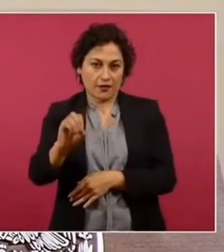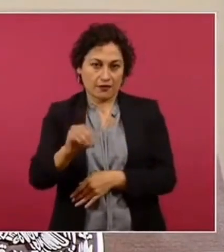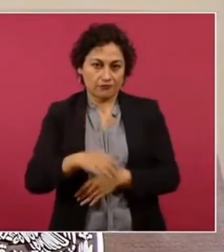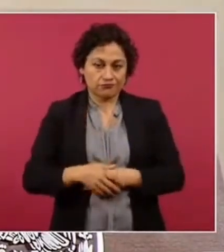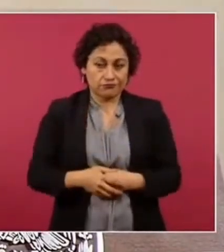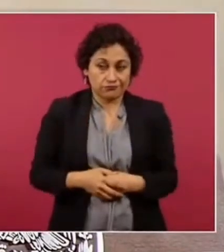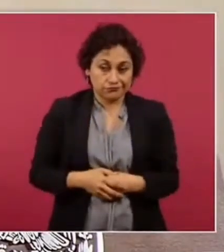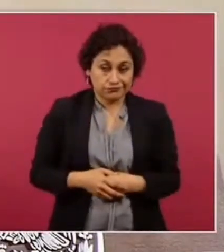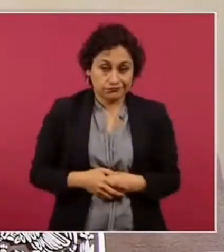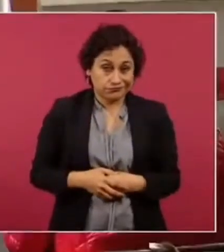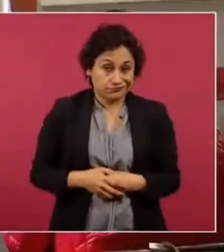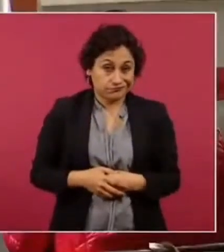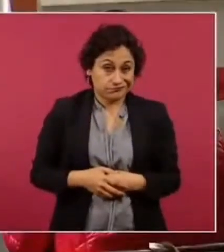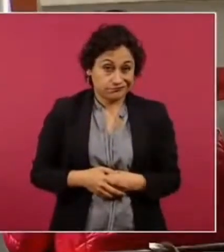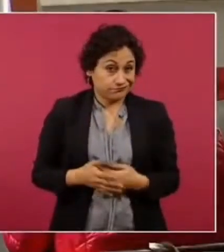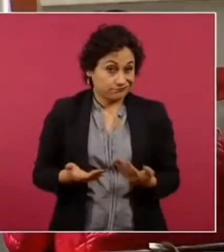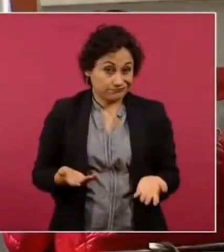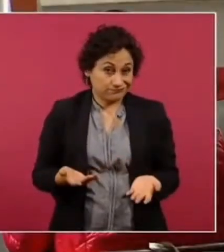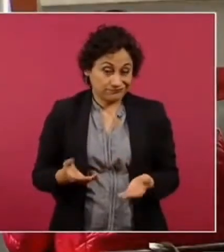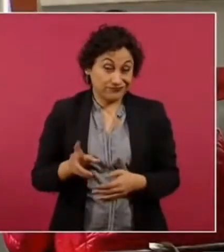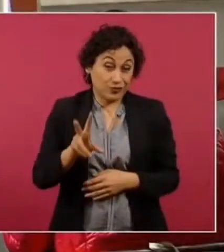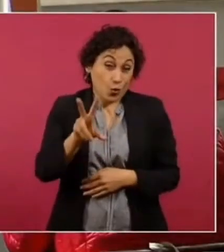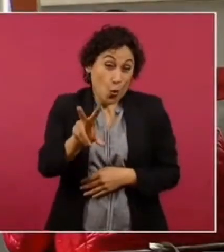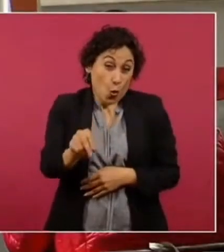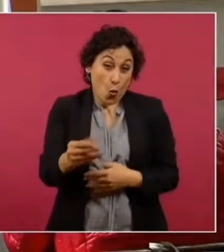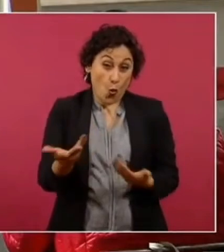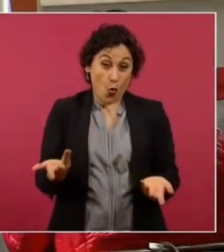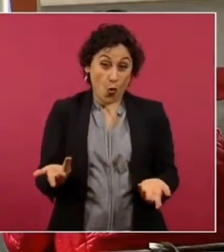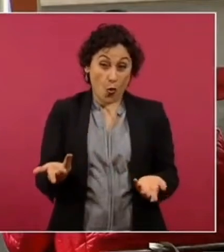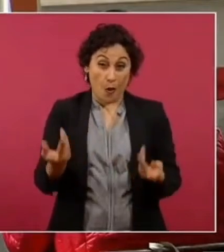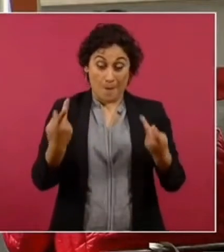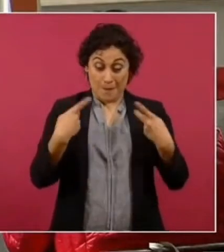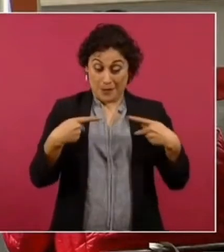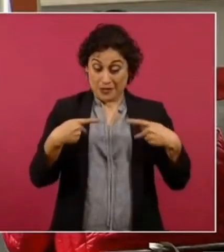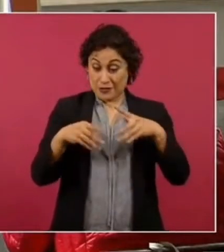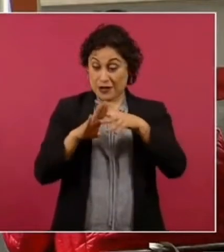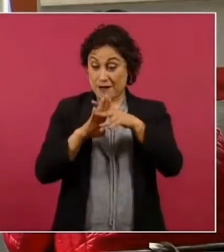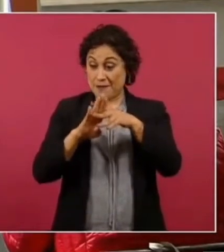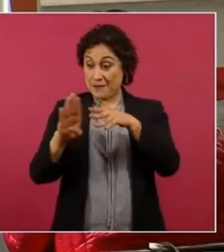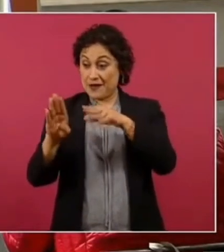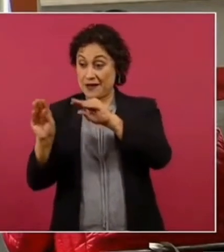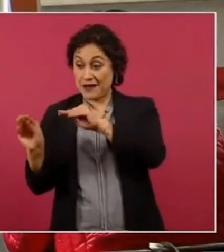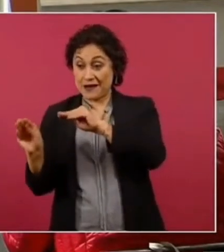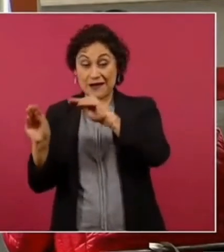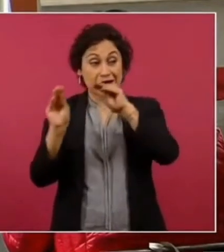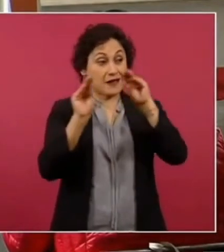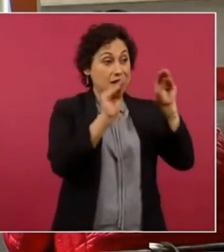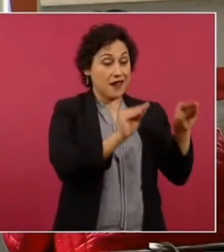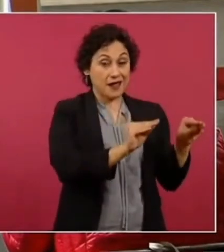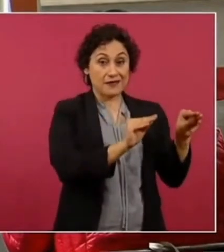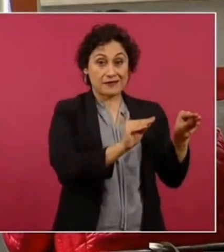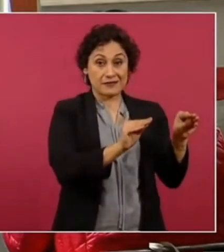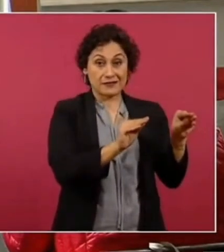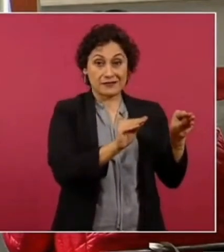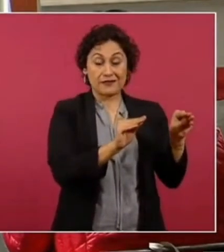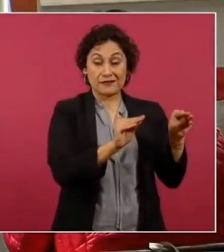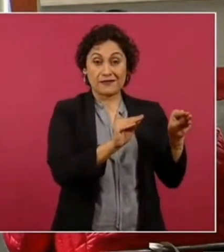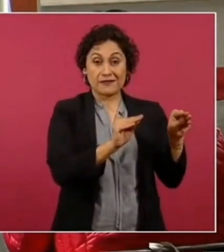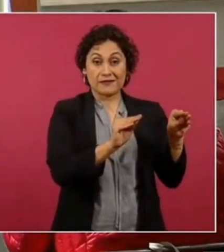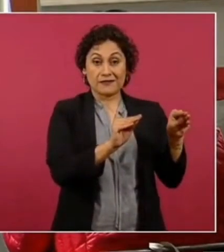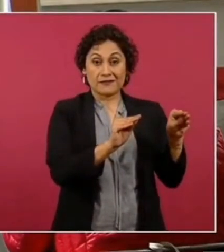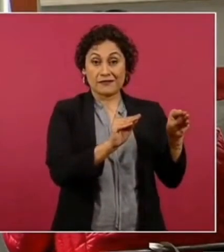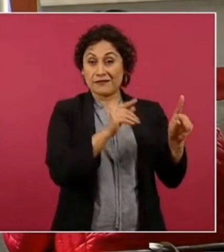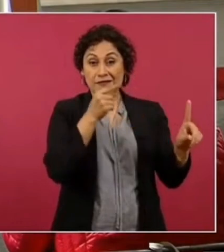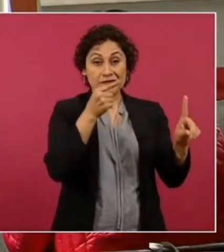pues no el migrante va a buscarse la vida porque no tiene